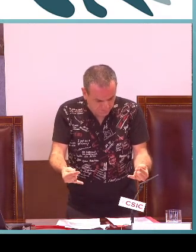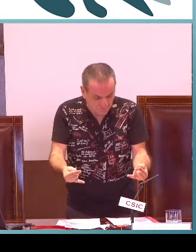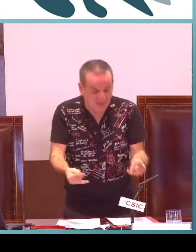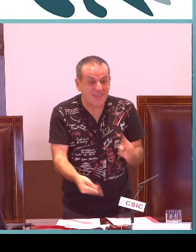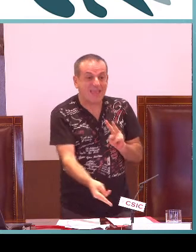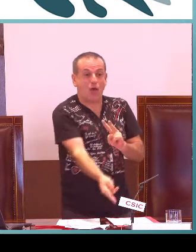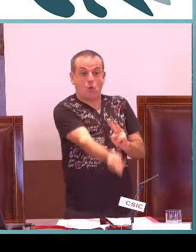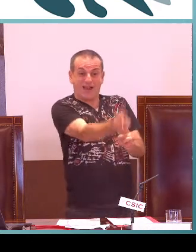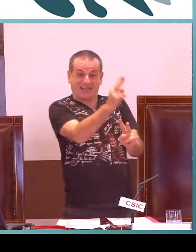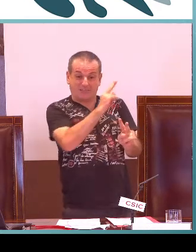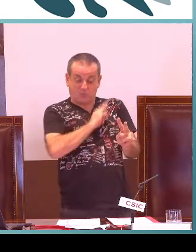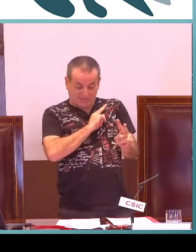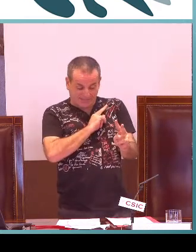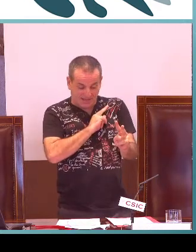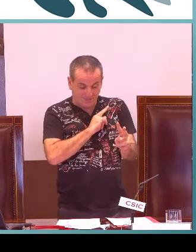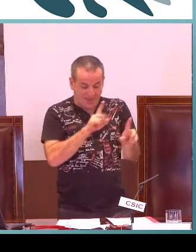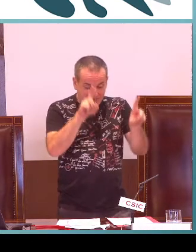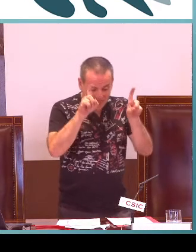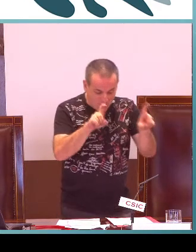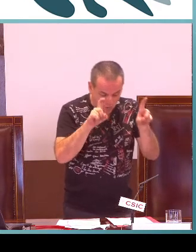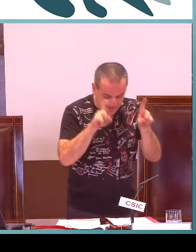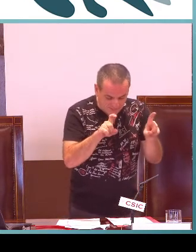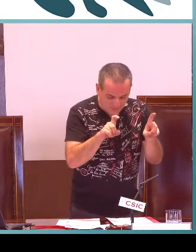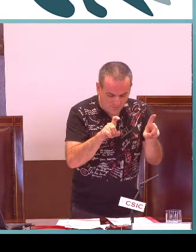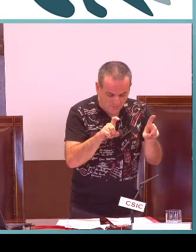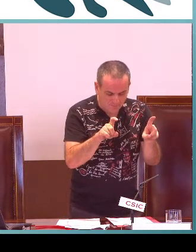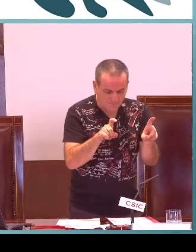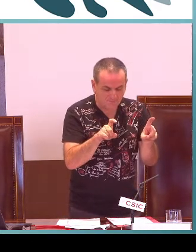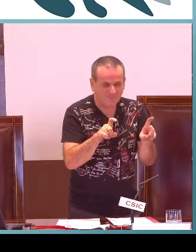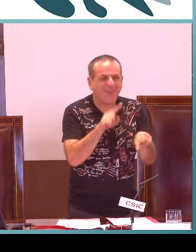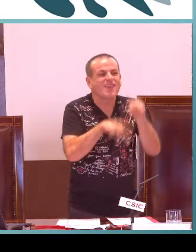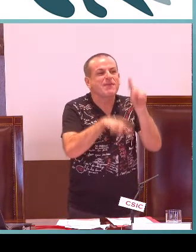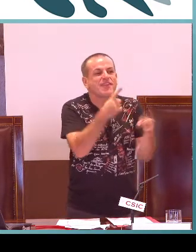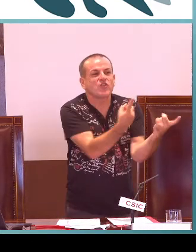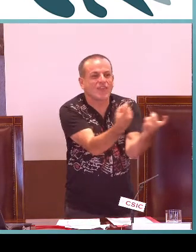que hacer referencia, tiene que dar una respuesta educativa